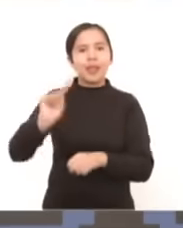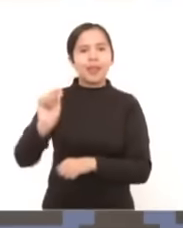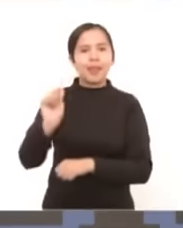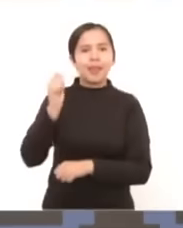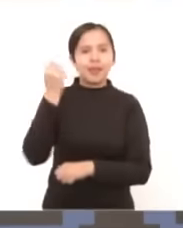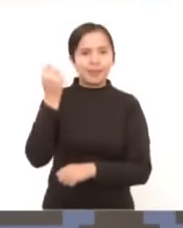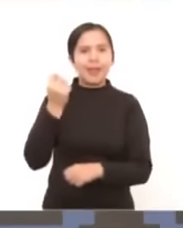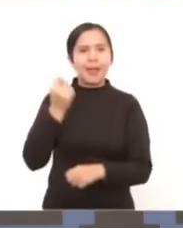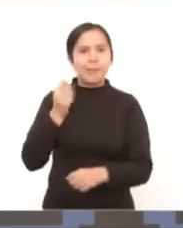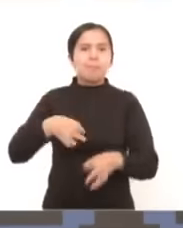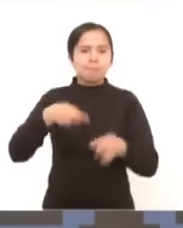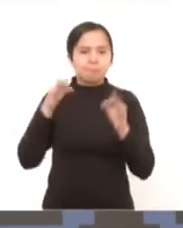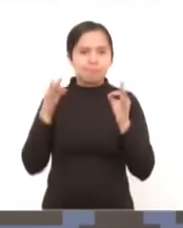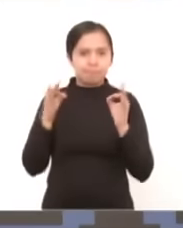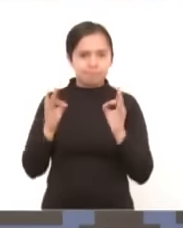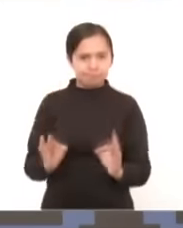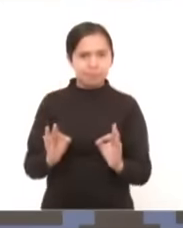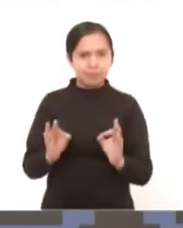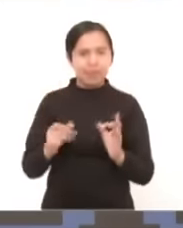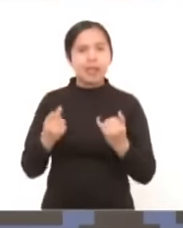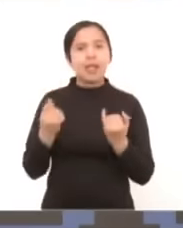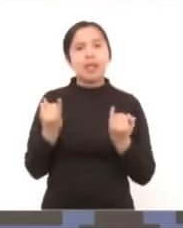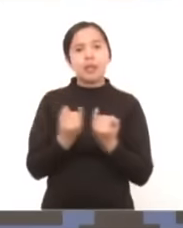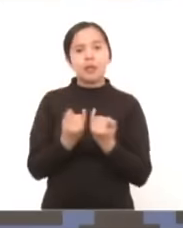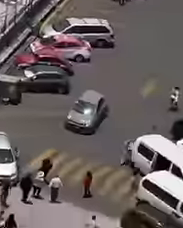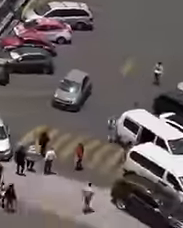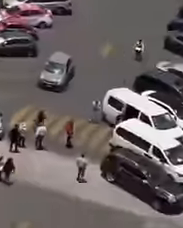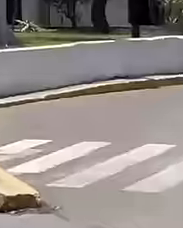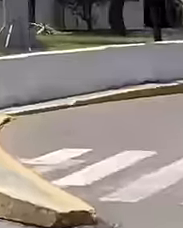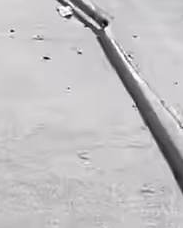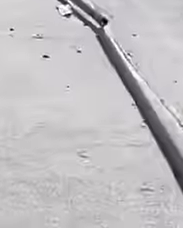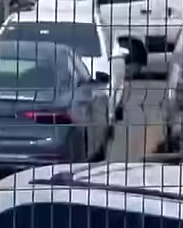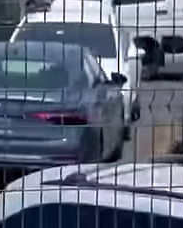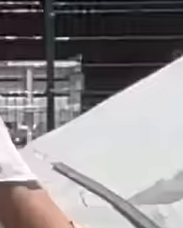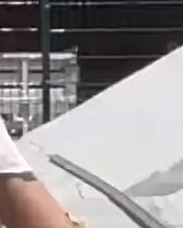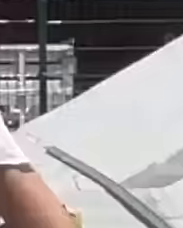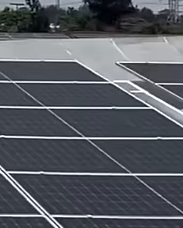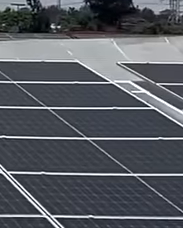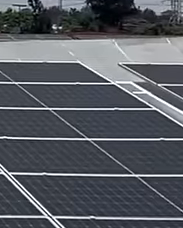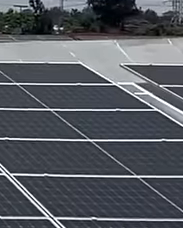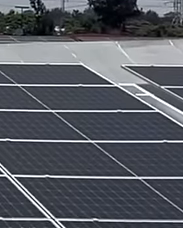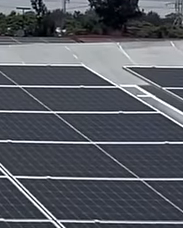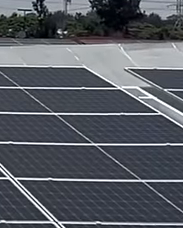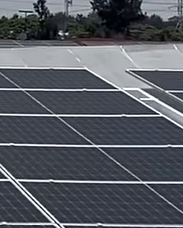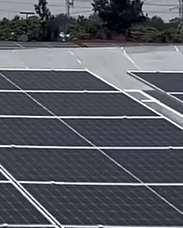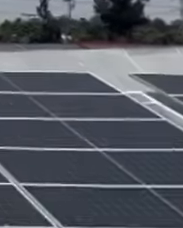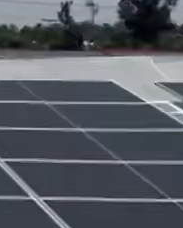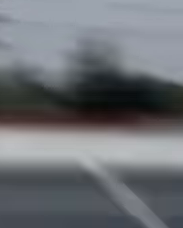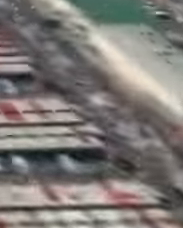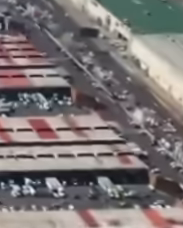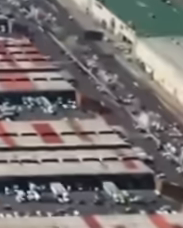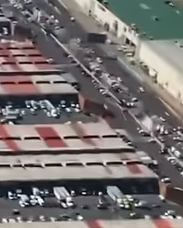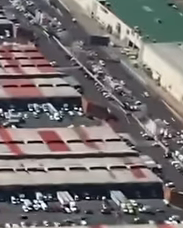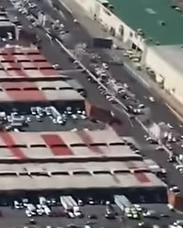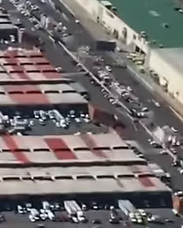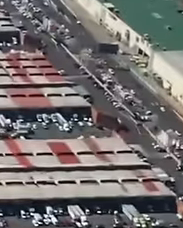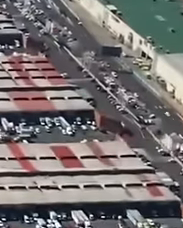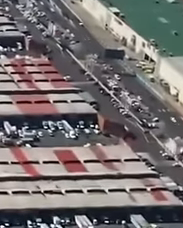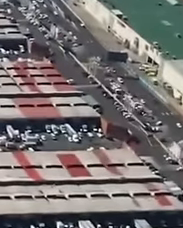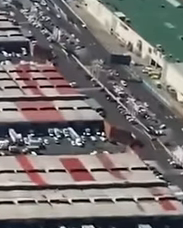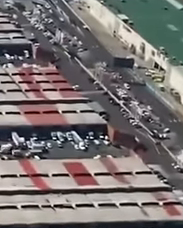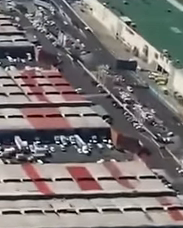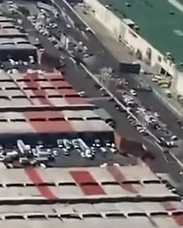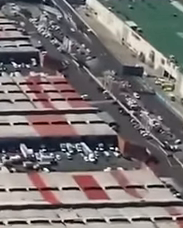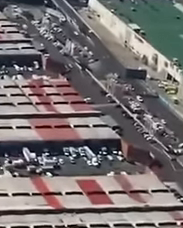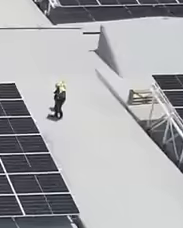extraordinario. y es sin duda alguna la obra de la jefa de gobierno, que fue la que